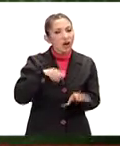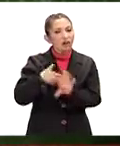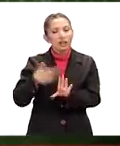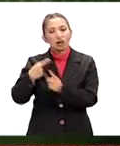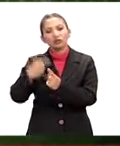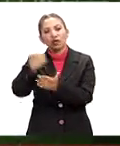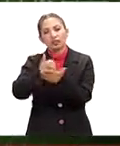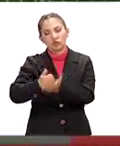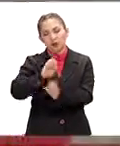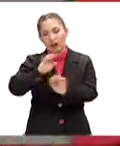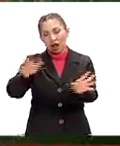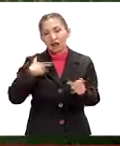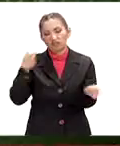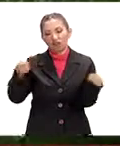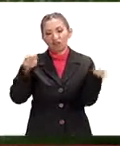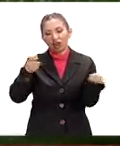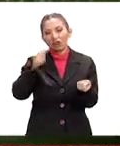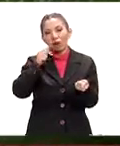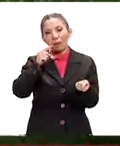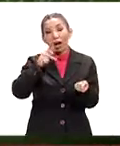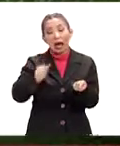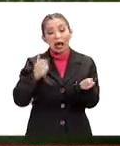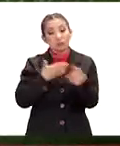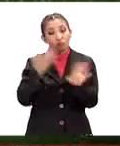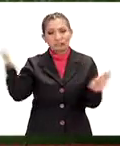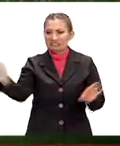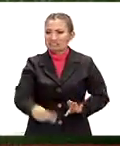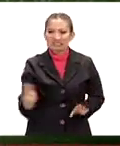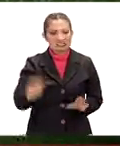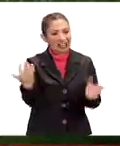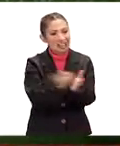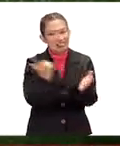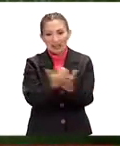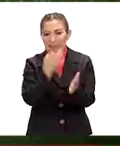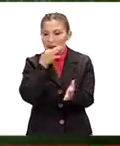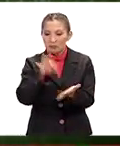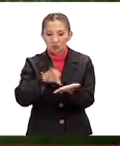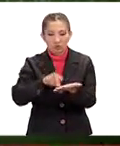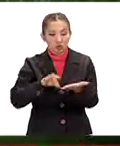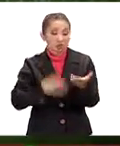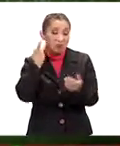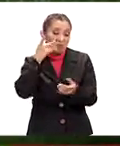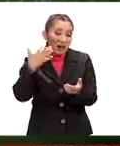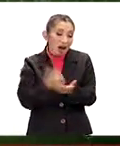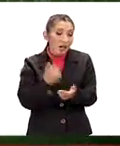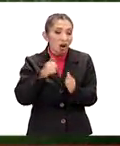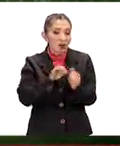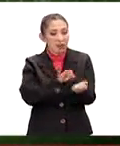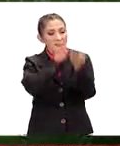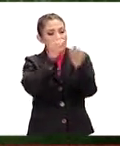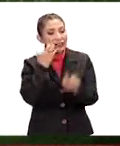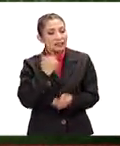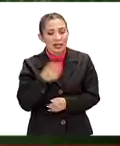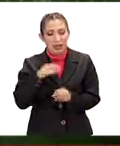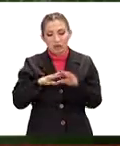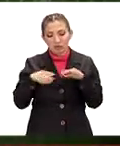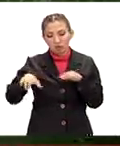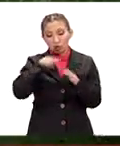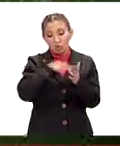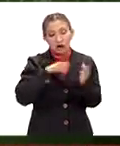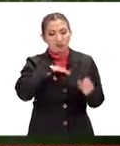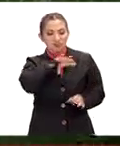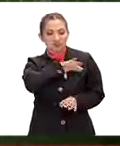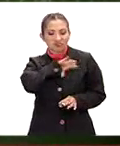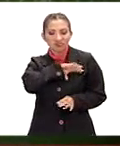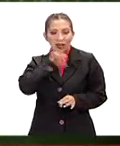Cusul. Por supuesto, los dirigidos de Tomás Boy están urgidos de buscar los buenos puntos, a ver si lo consiguen contra los Tigres en una plaza donde es muy